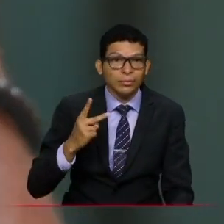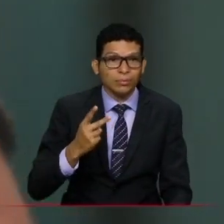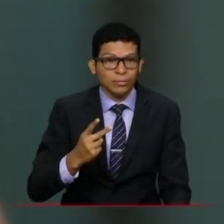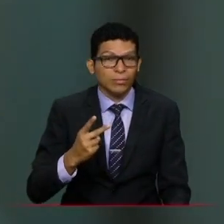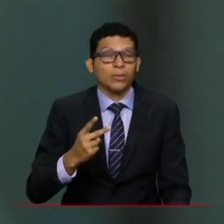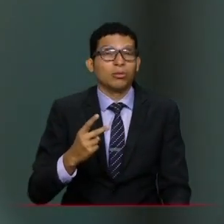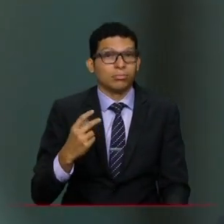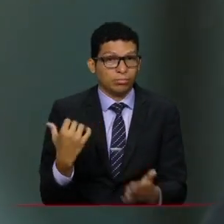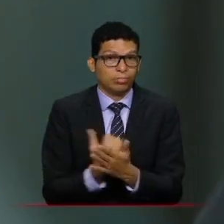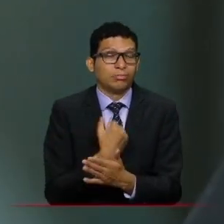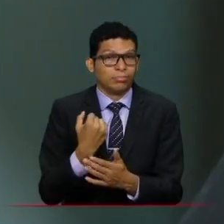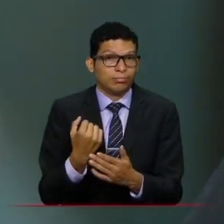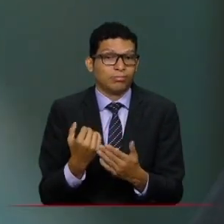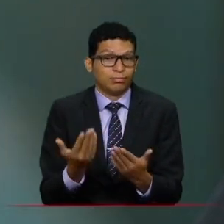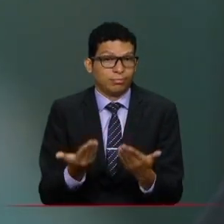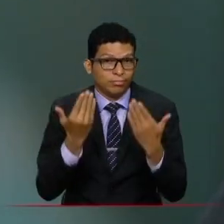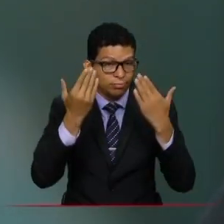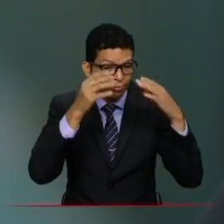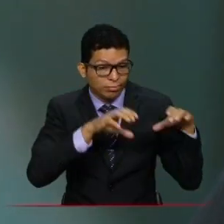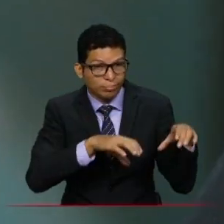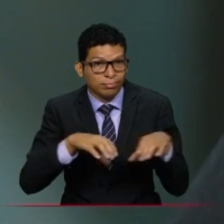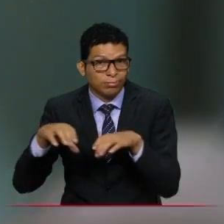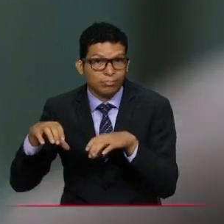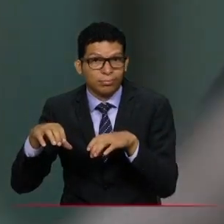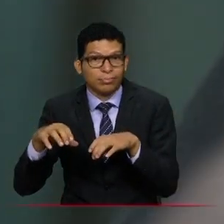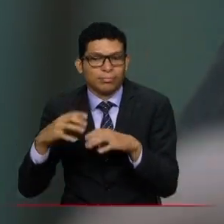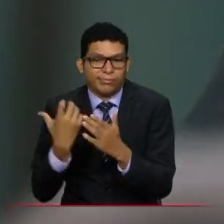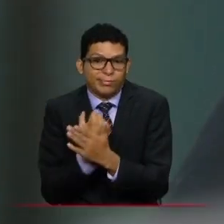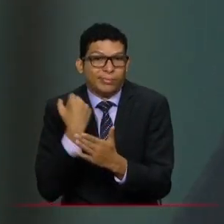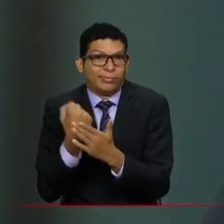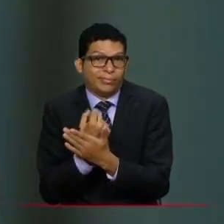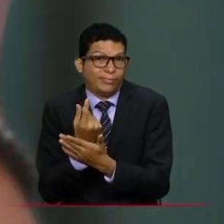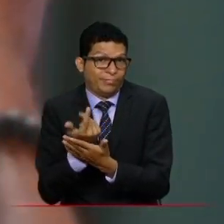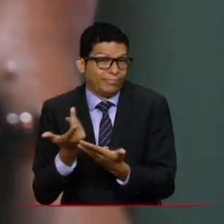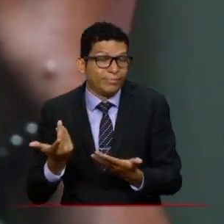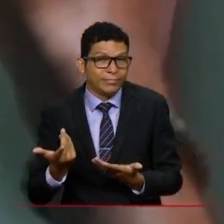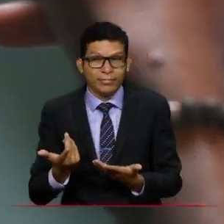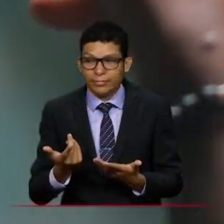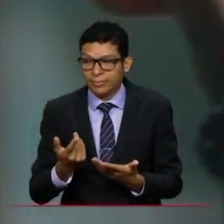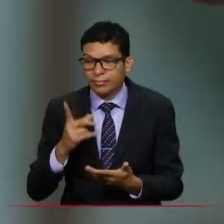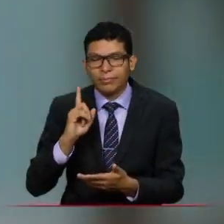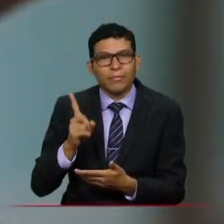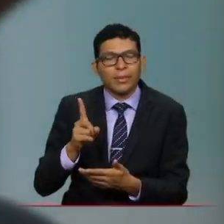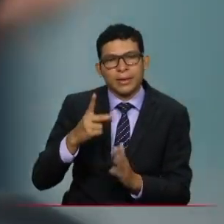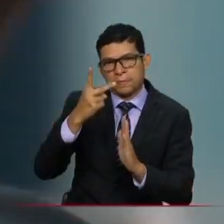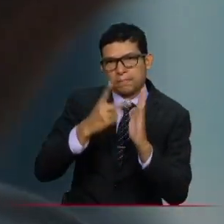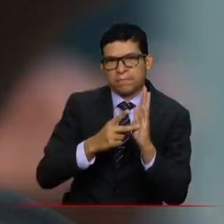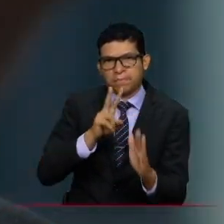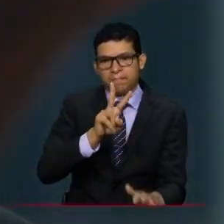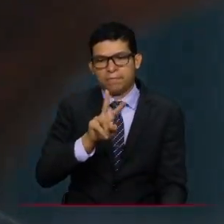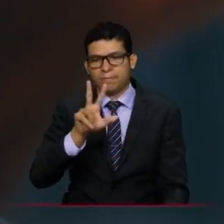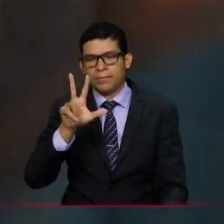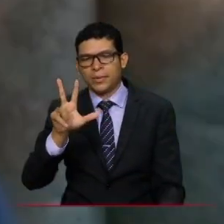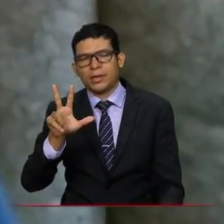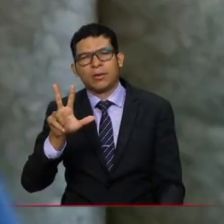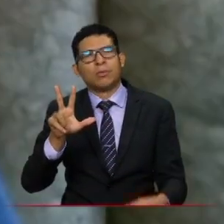un importante comportamiento frente a la renta que genera. En el 2023,